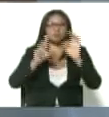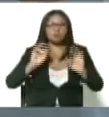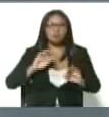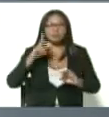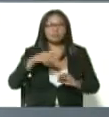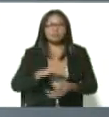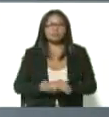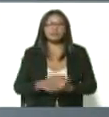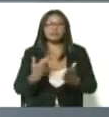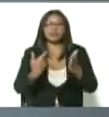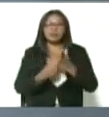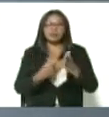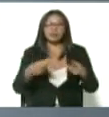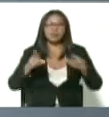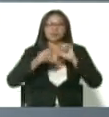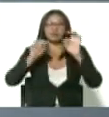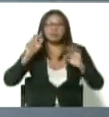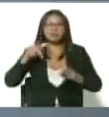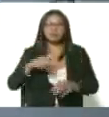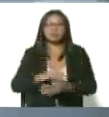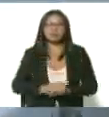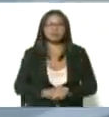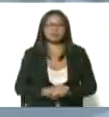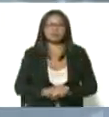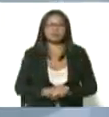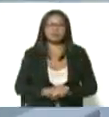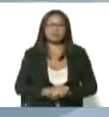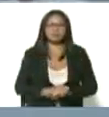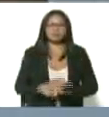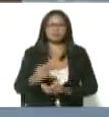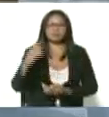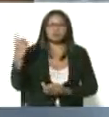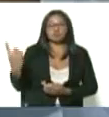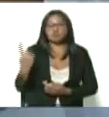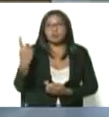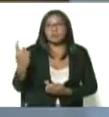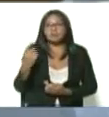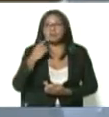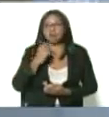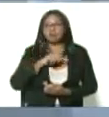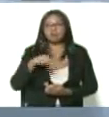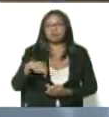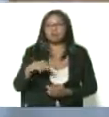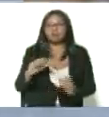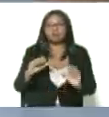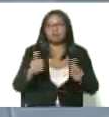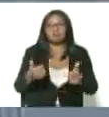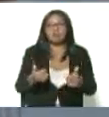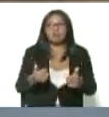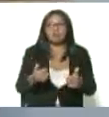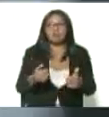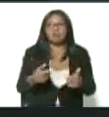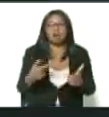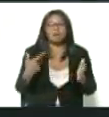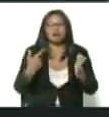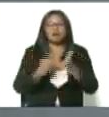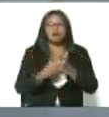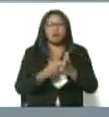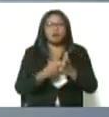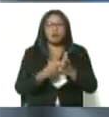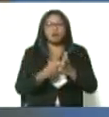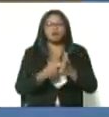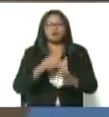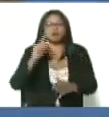vacuna contra la COVID-19 que no solamente en este primer momento vamos a recibir la vacuna Sputnik V